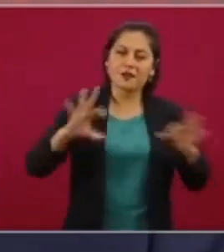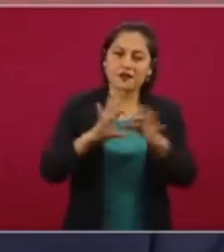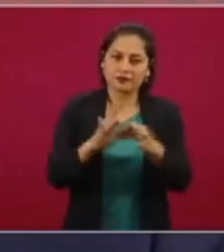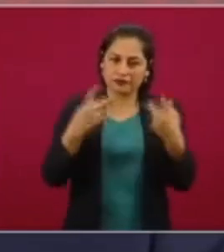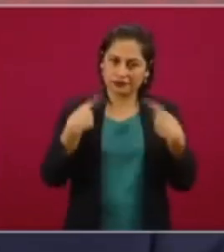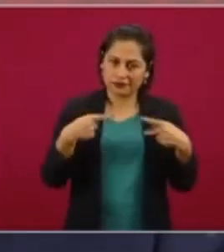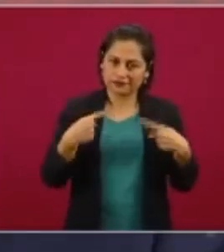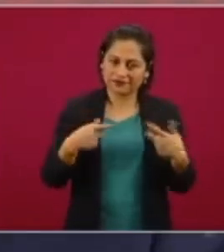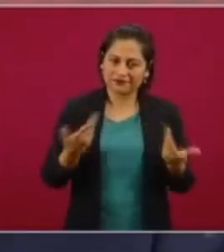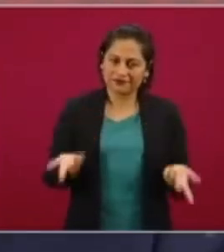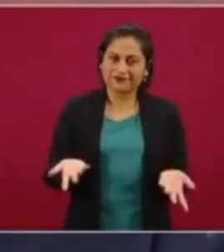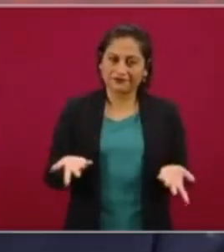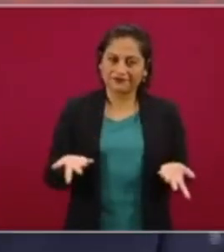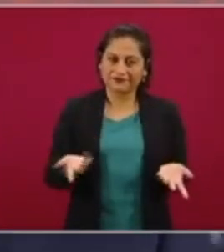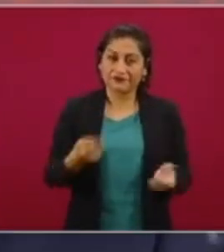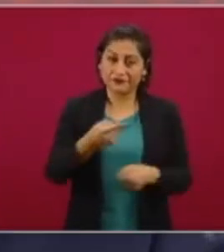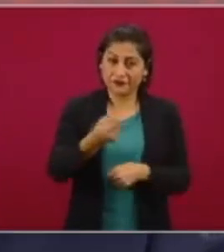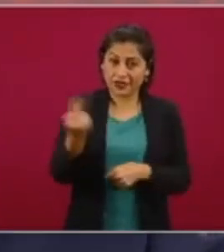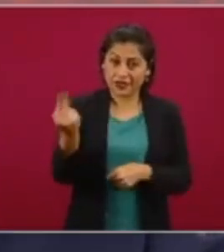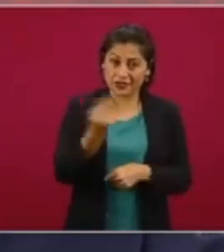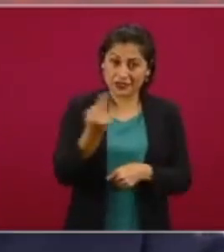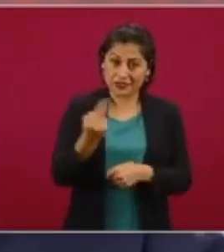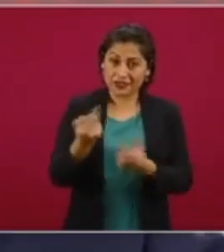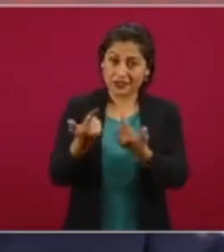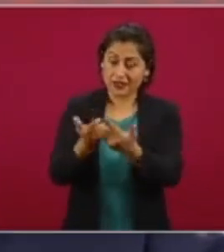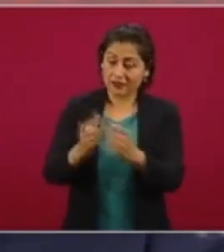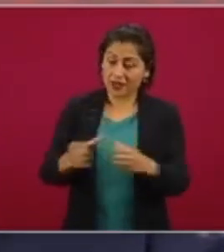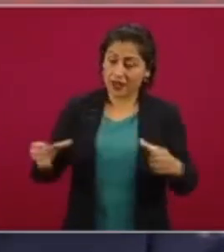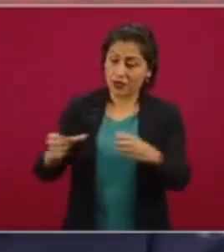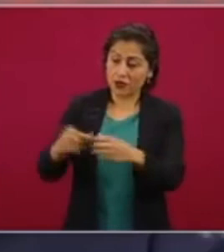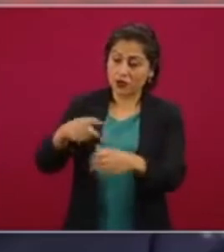la alianza con el movimiento campesino.